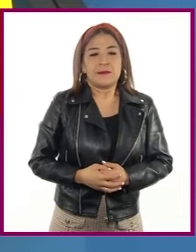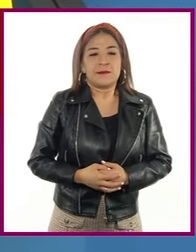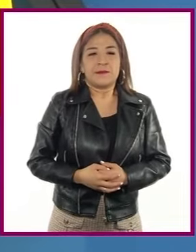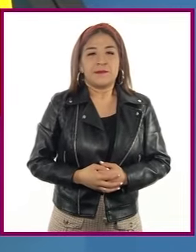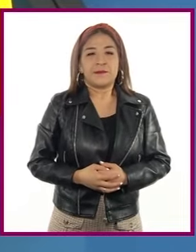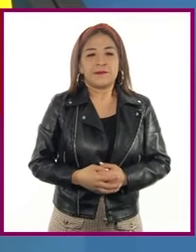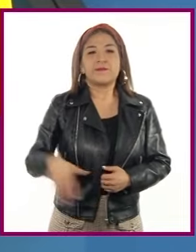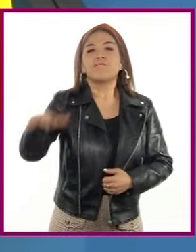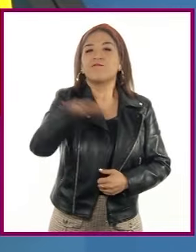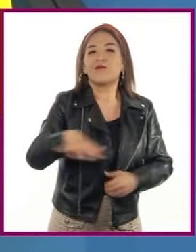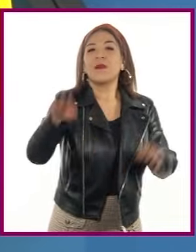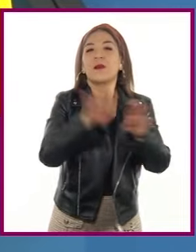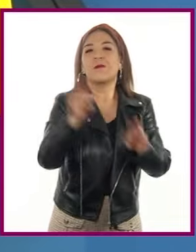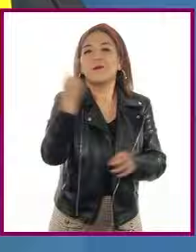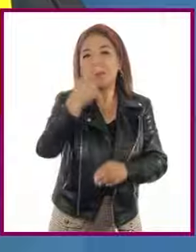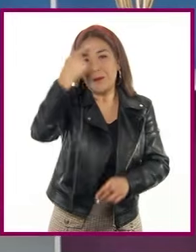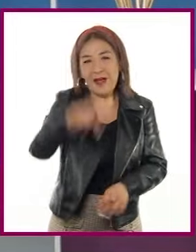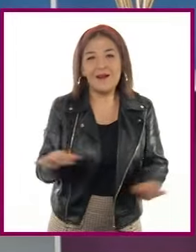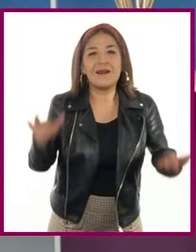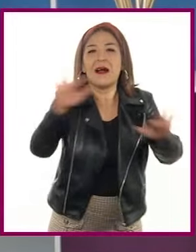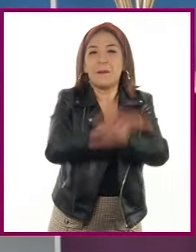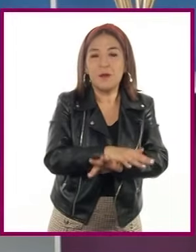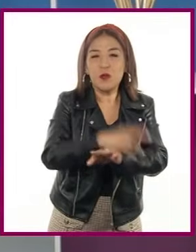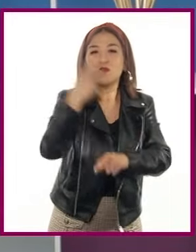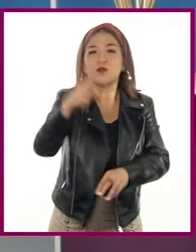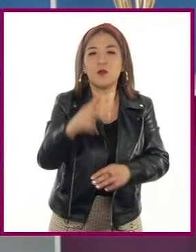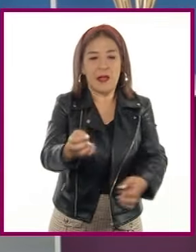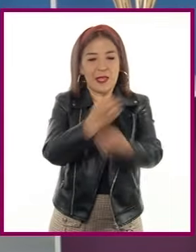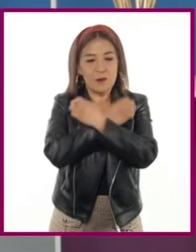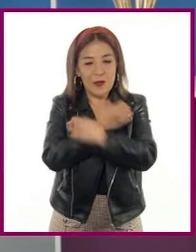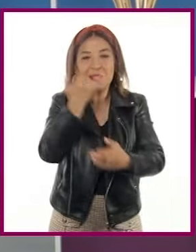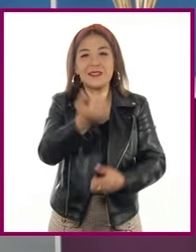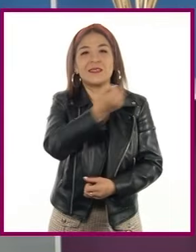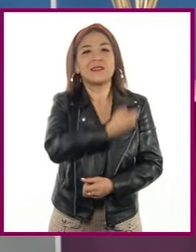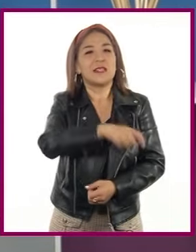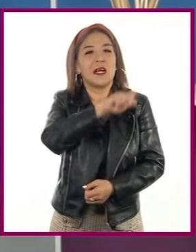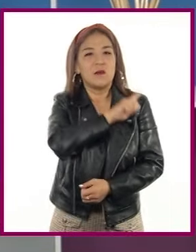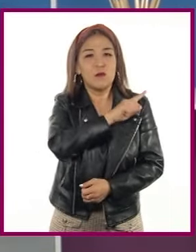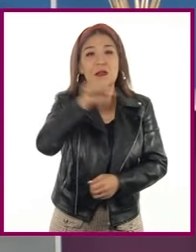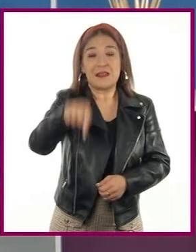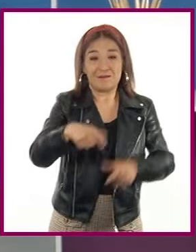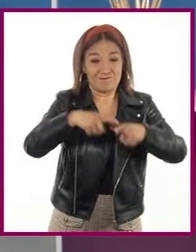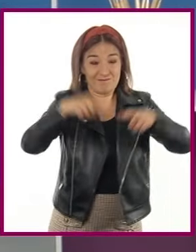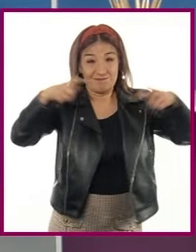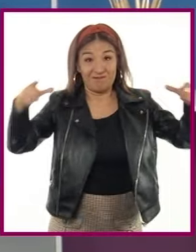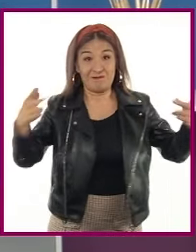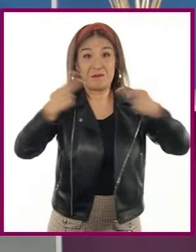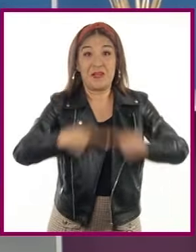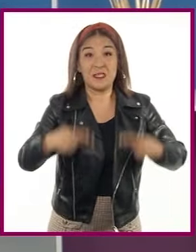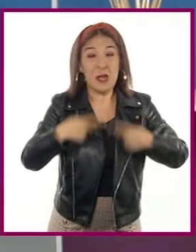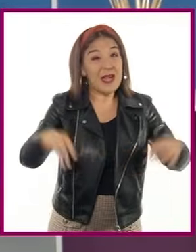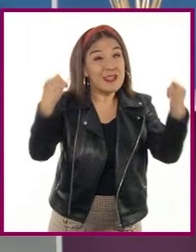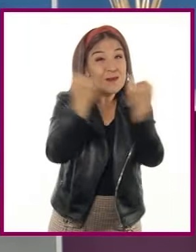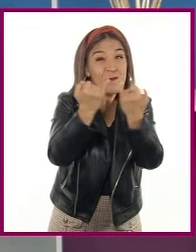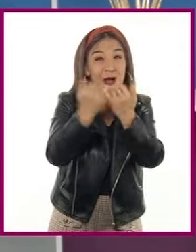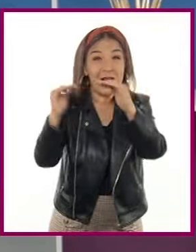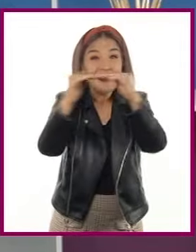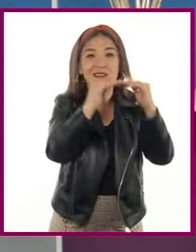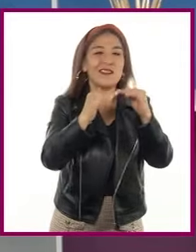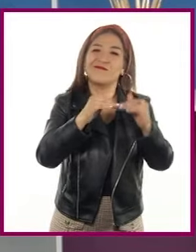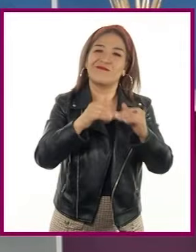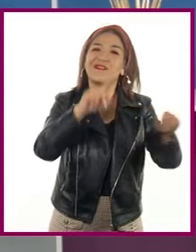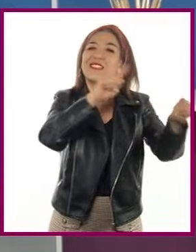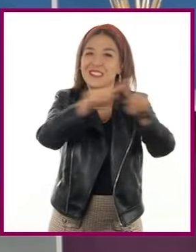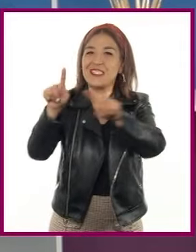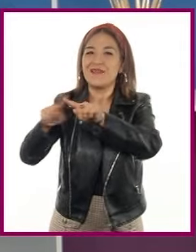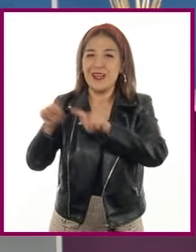necesidades de educación y salud. Sabemos que el crecimiento de la población no ocurre de manera uniforme, pero la mayoría de la